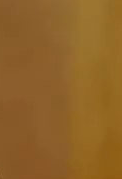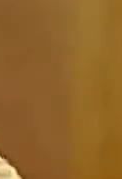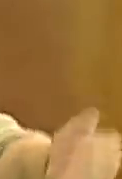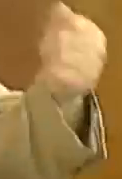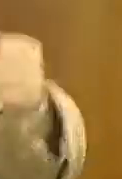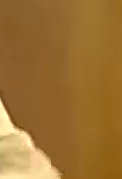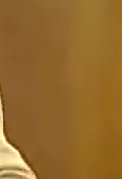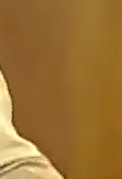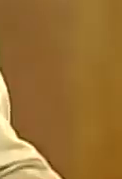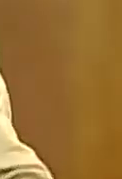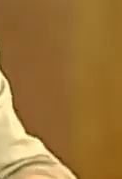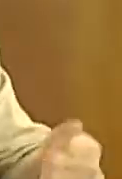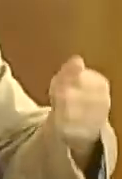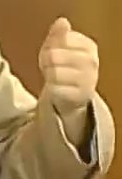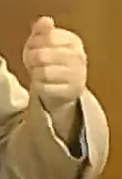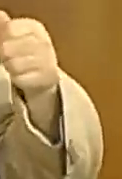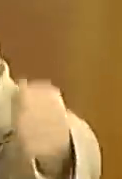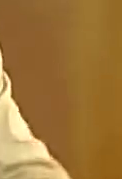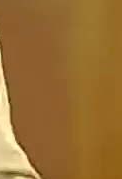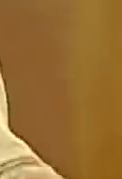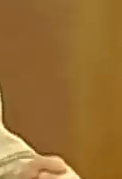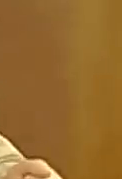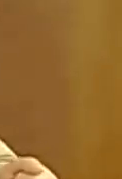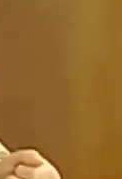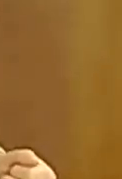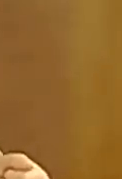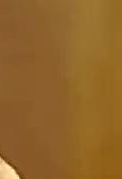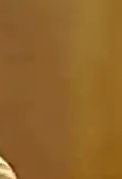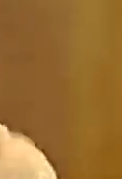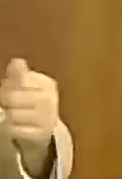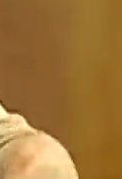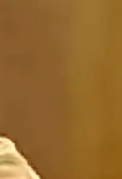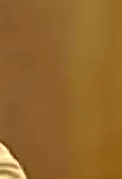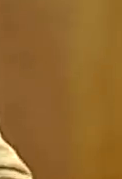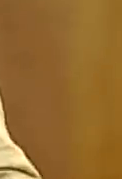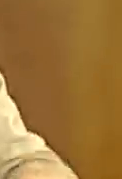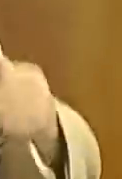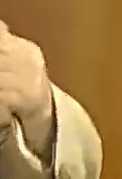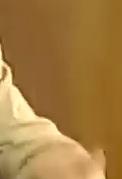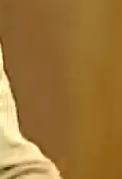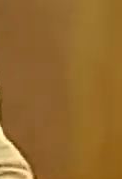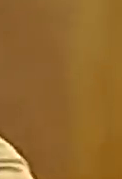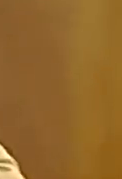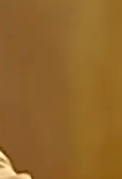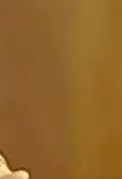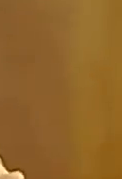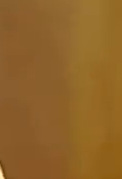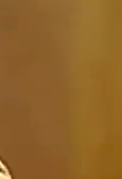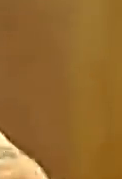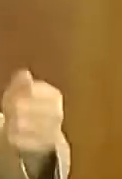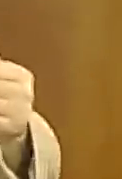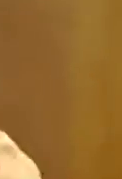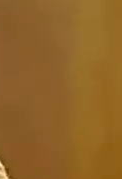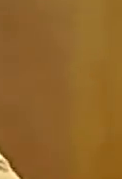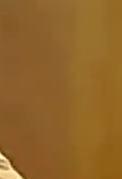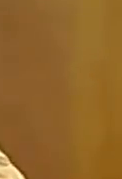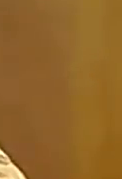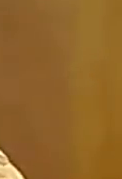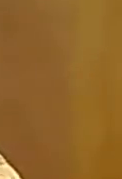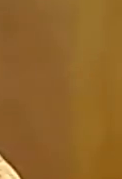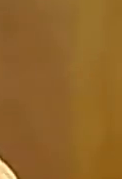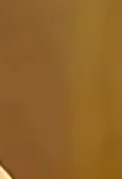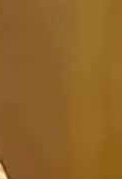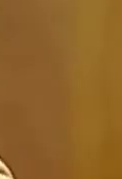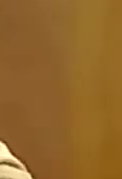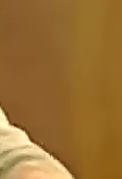como también conocerán nuestra batalla actual de Carabobo hoy estamos viviendo la segunda Carabobo hoy estamos viviendo